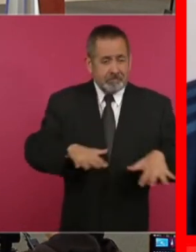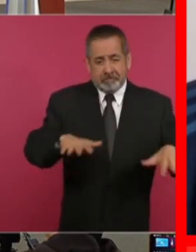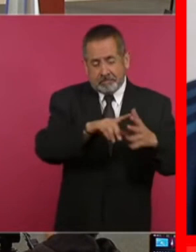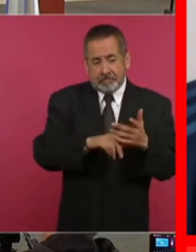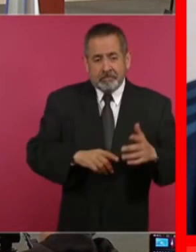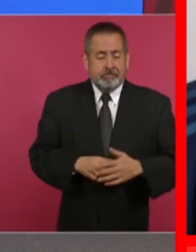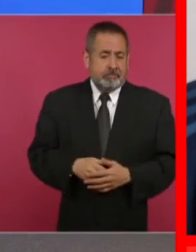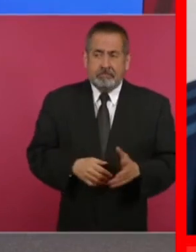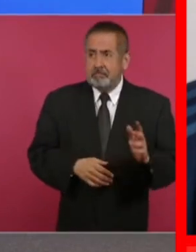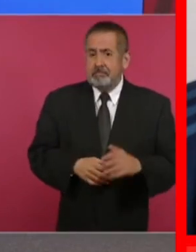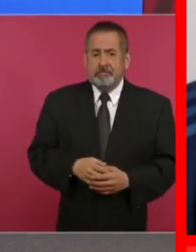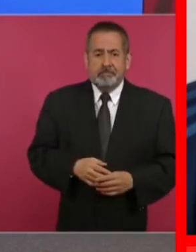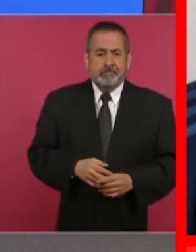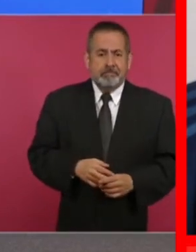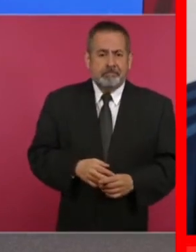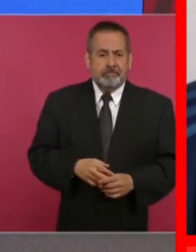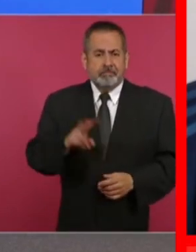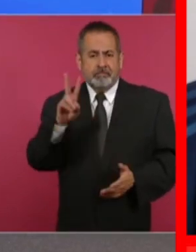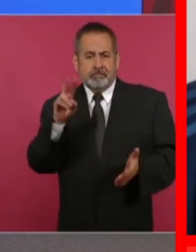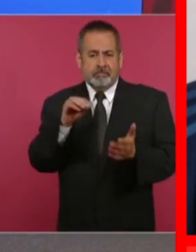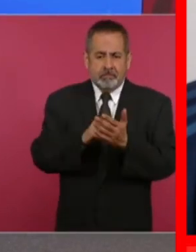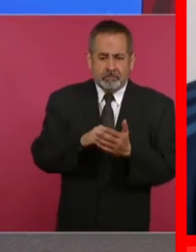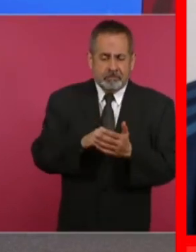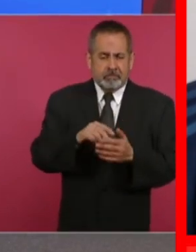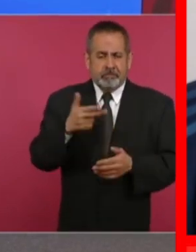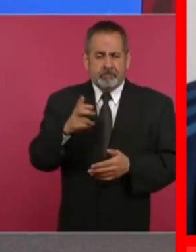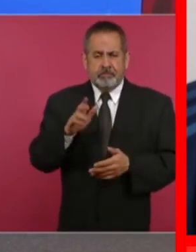Son como dos mil hectáreas,